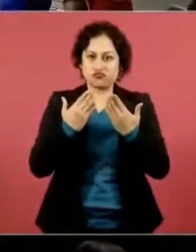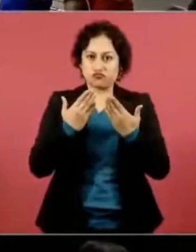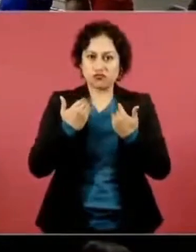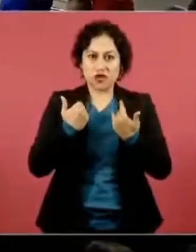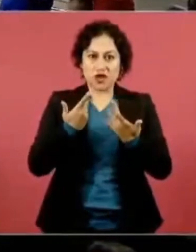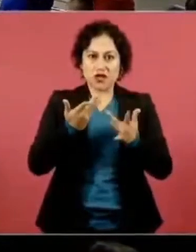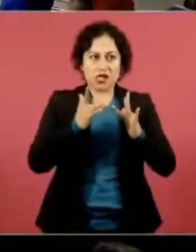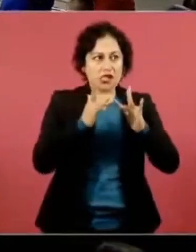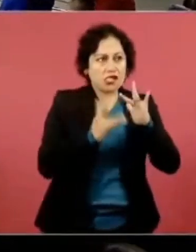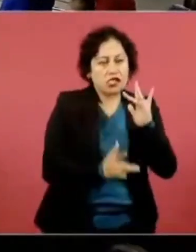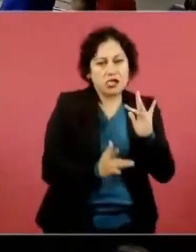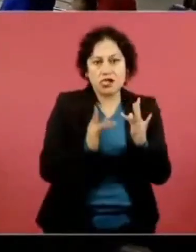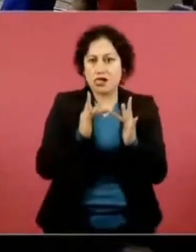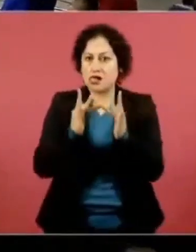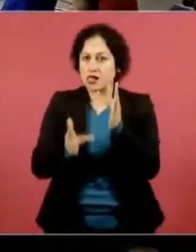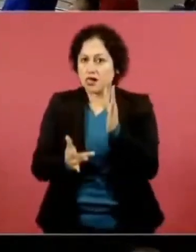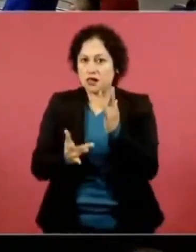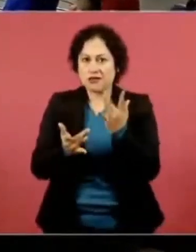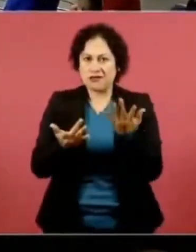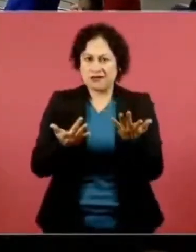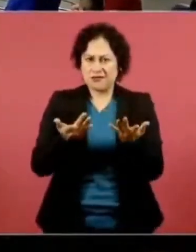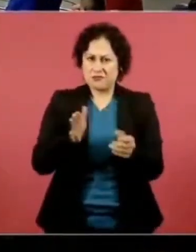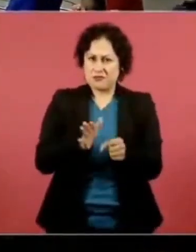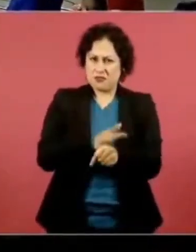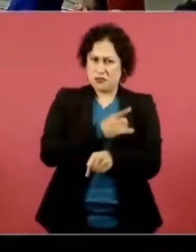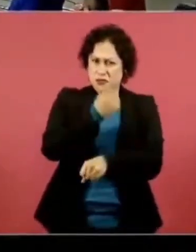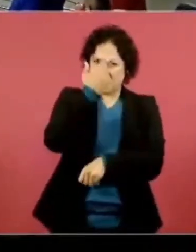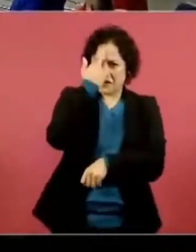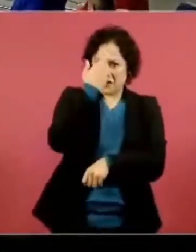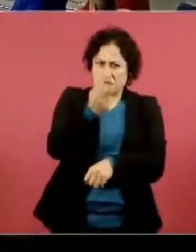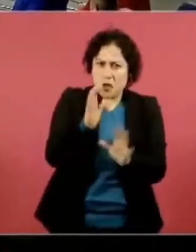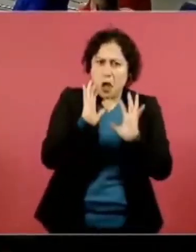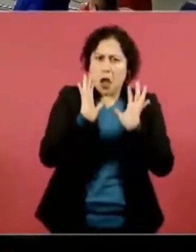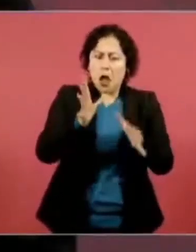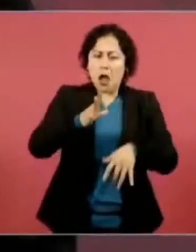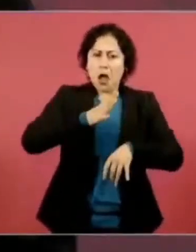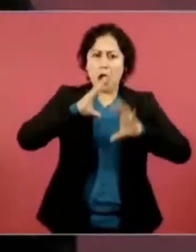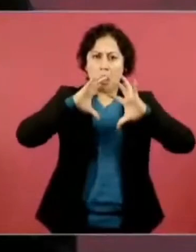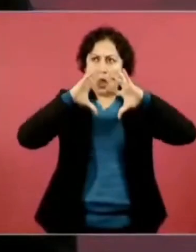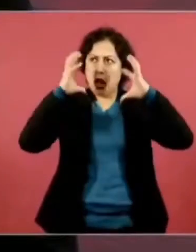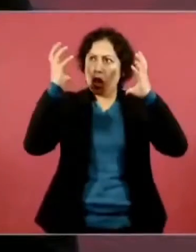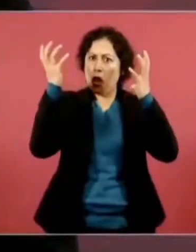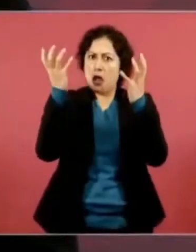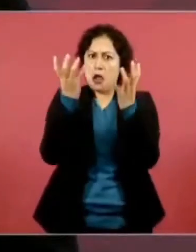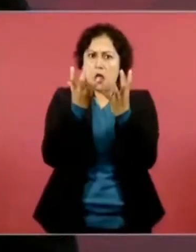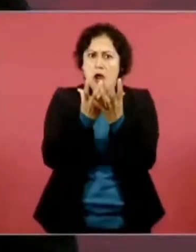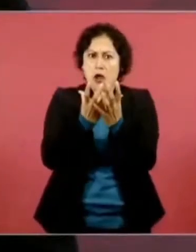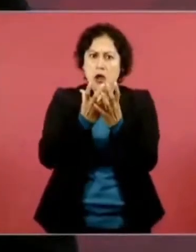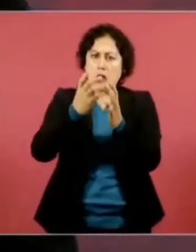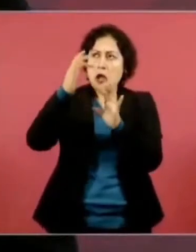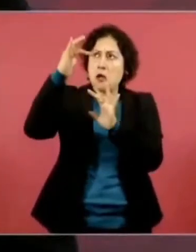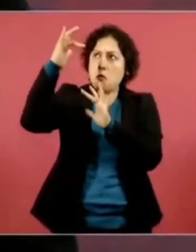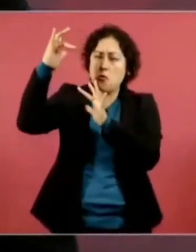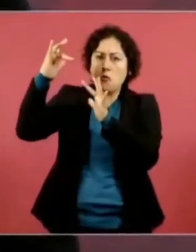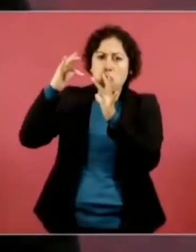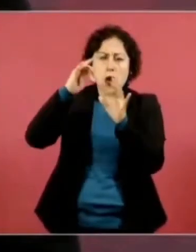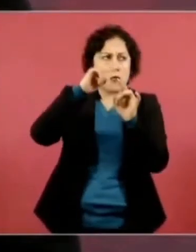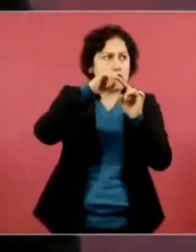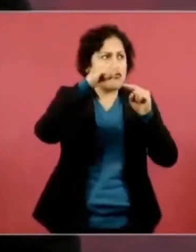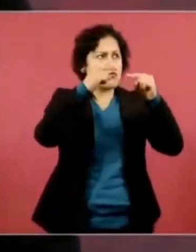antenas, satélites, pero tampoco el desarrollo de los satélites